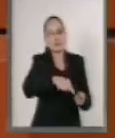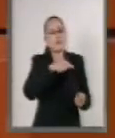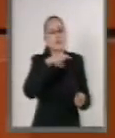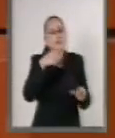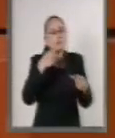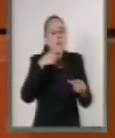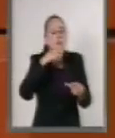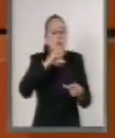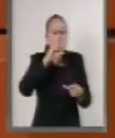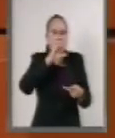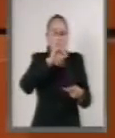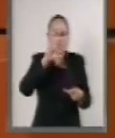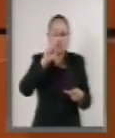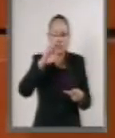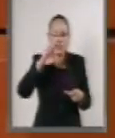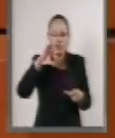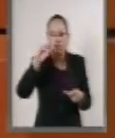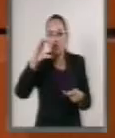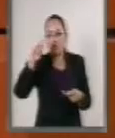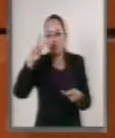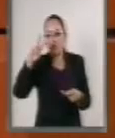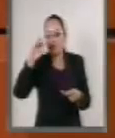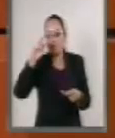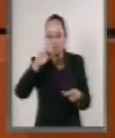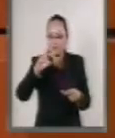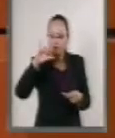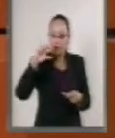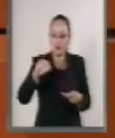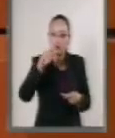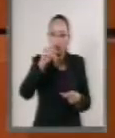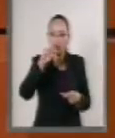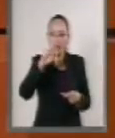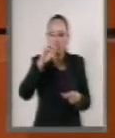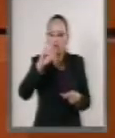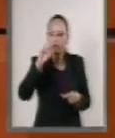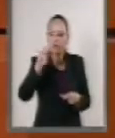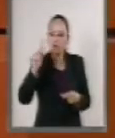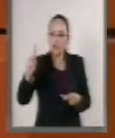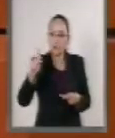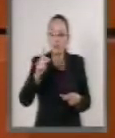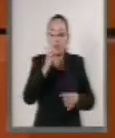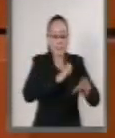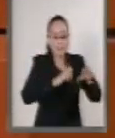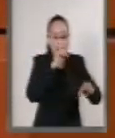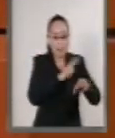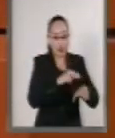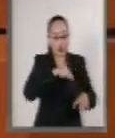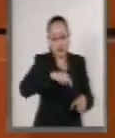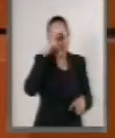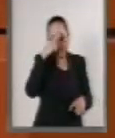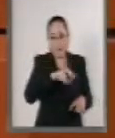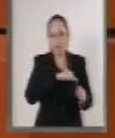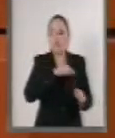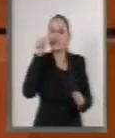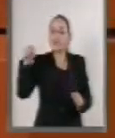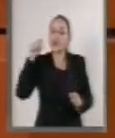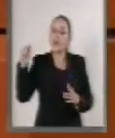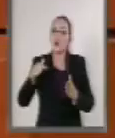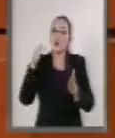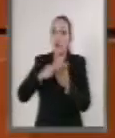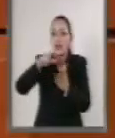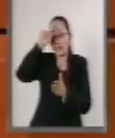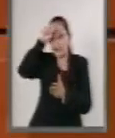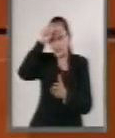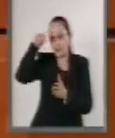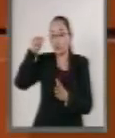José Octavio Trip Villanueva como embajador extraordinario y pernepotenzario de los Estados Unidos Mexicanos en la República Árabe de